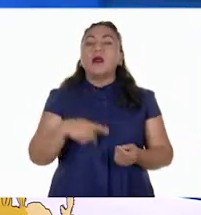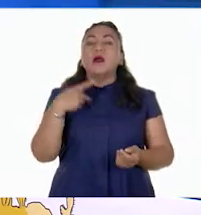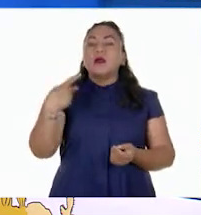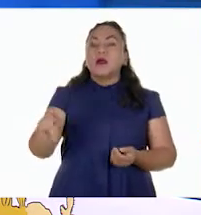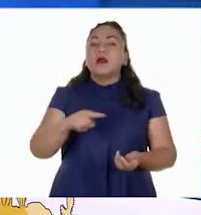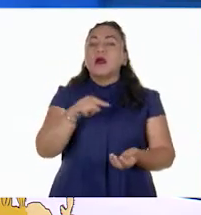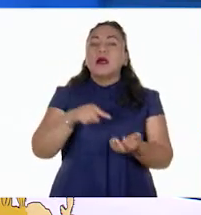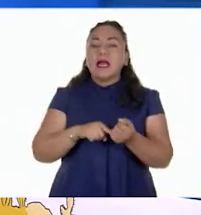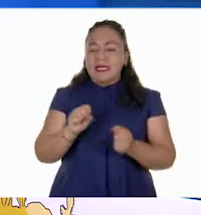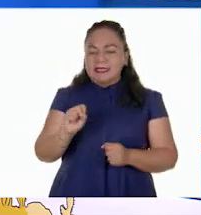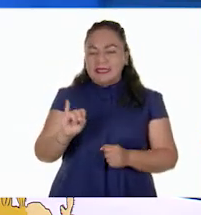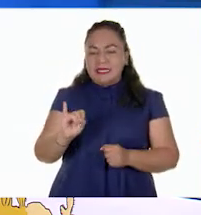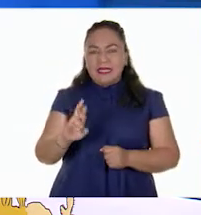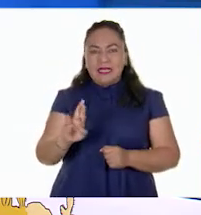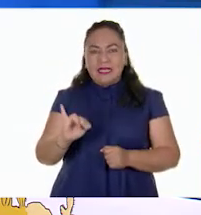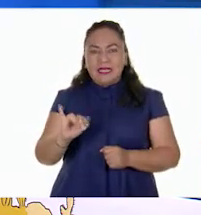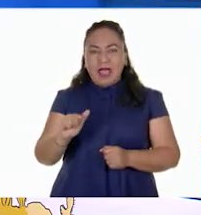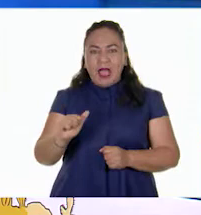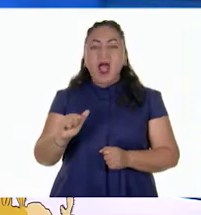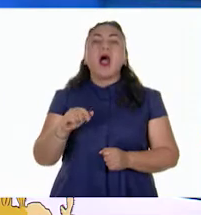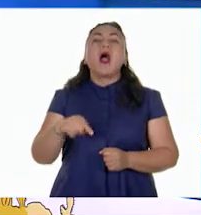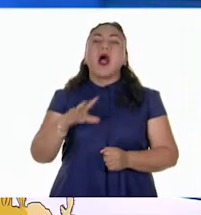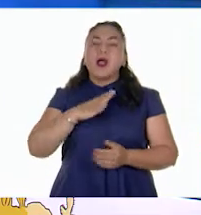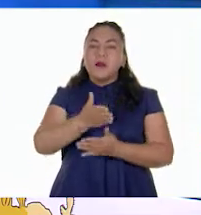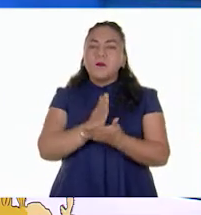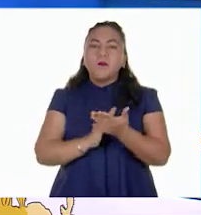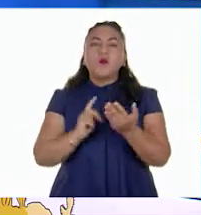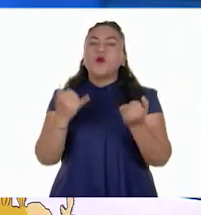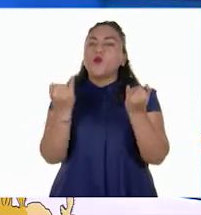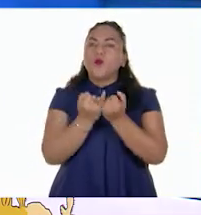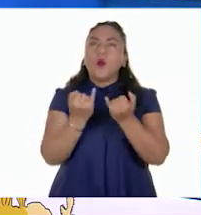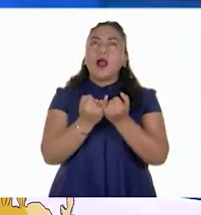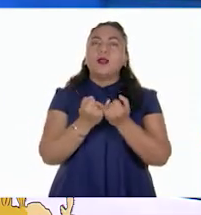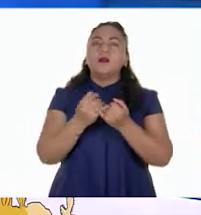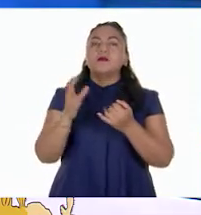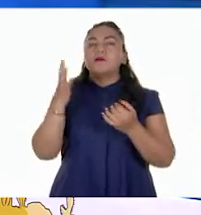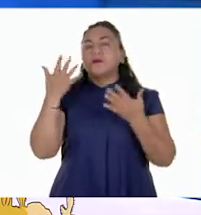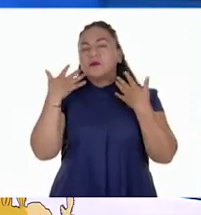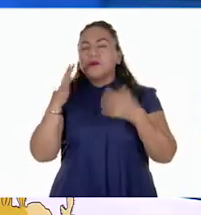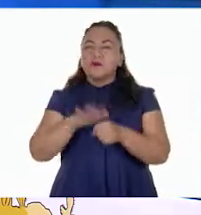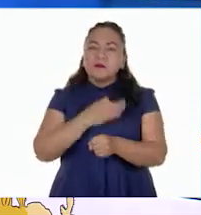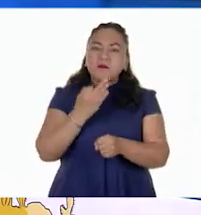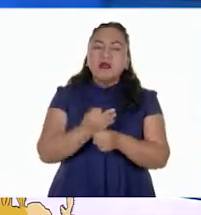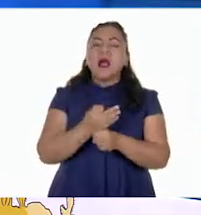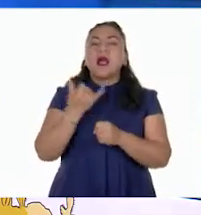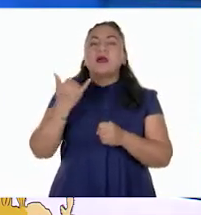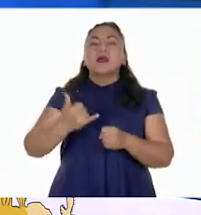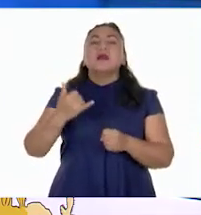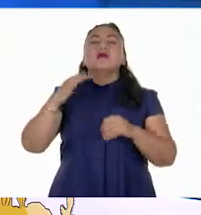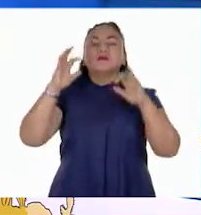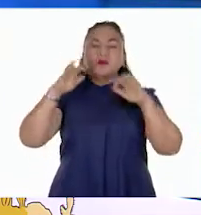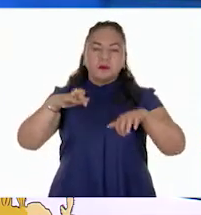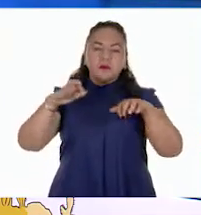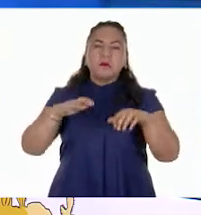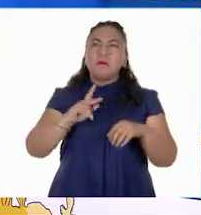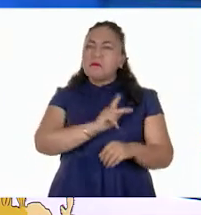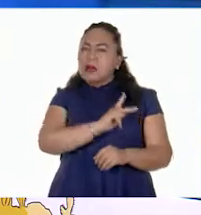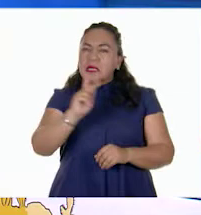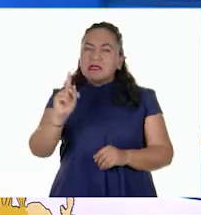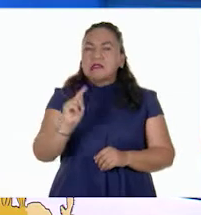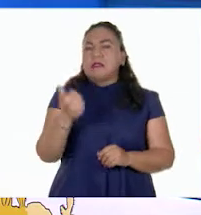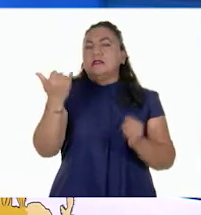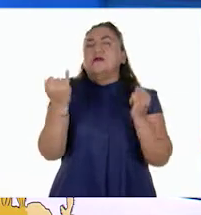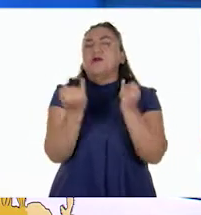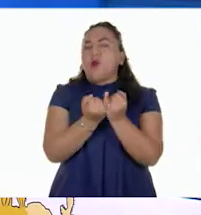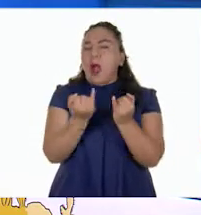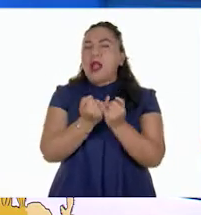que también tiene una región con clima templado con lluvias en invierno, además de un tipo de vegetación similar. Por